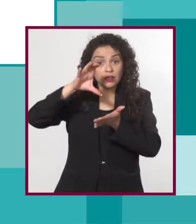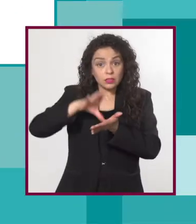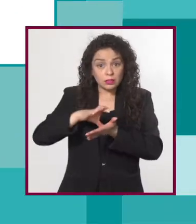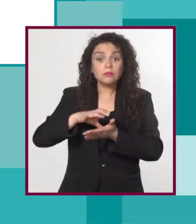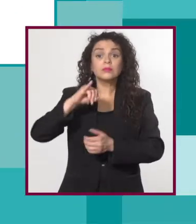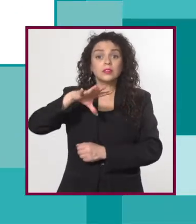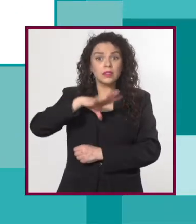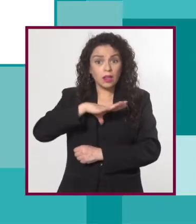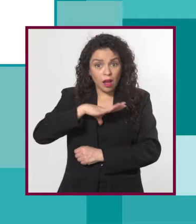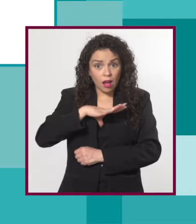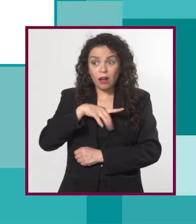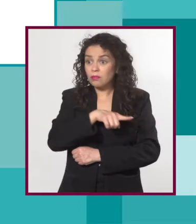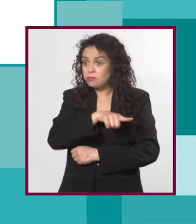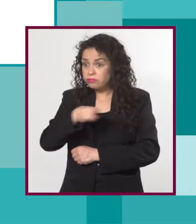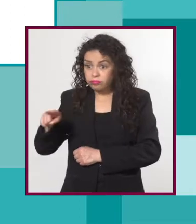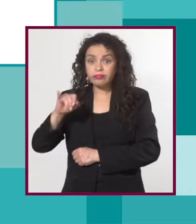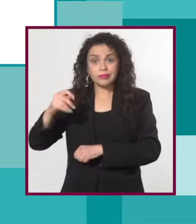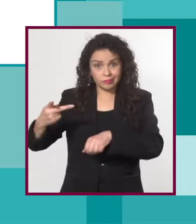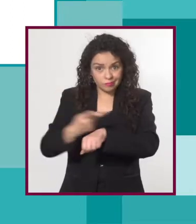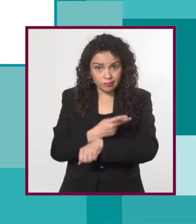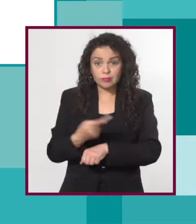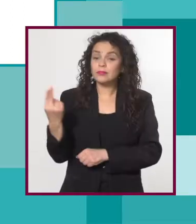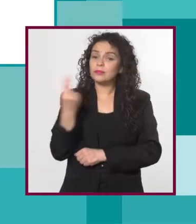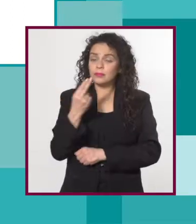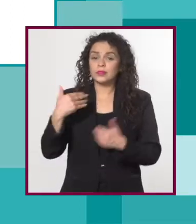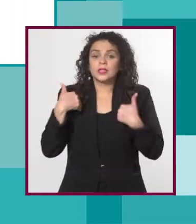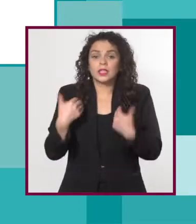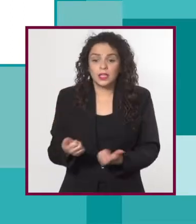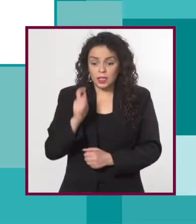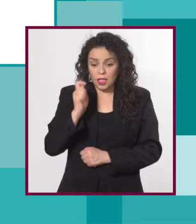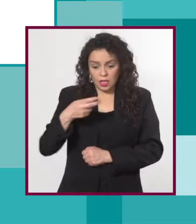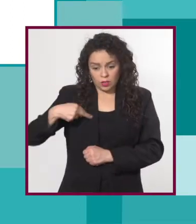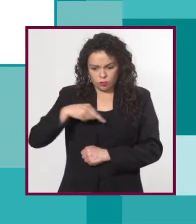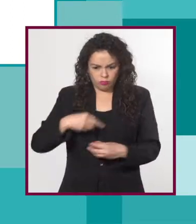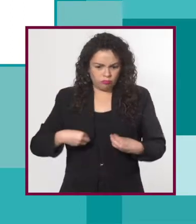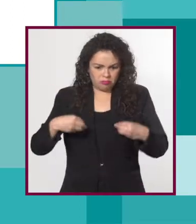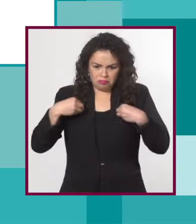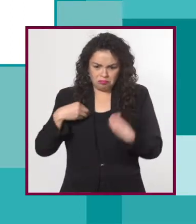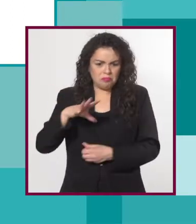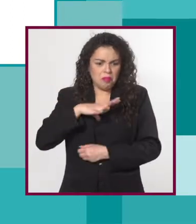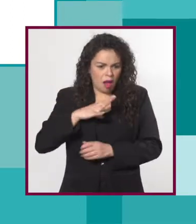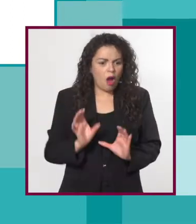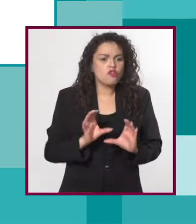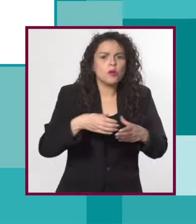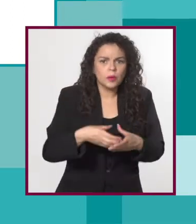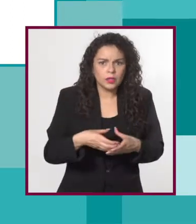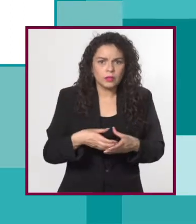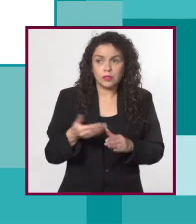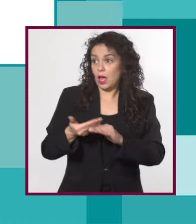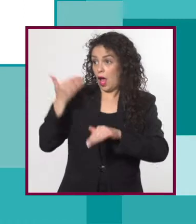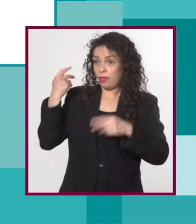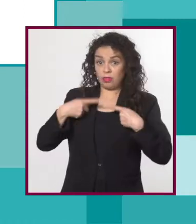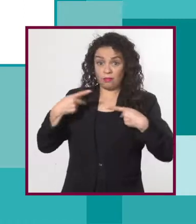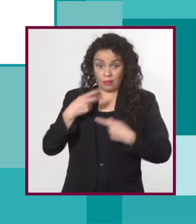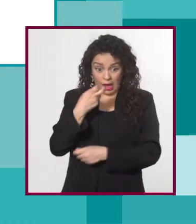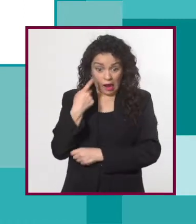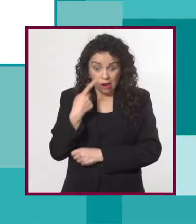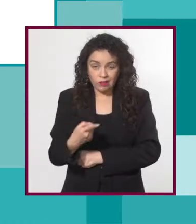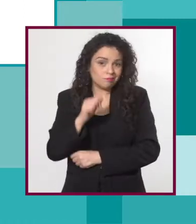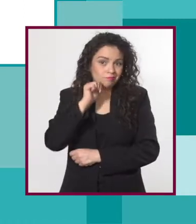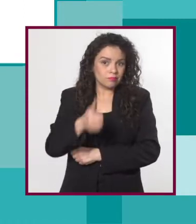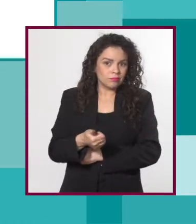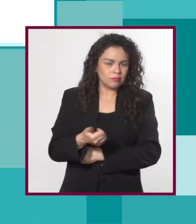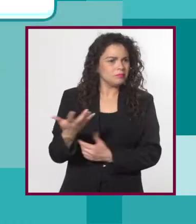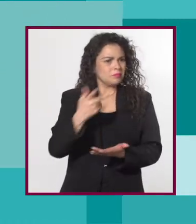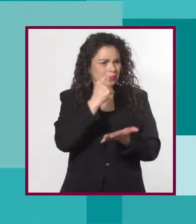discapacidad es algo que sucede y que debemos asumir como parte de nuestra vida en comunidad. Lo es. Antes la gente no lo